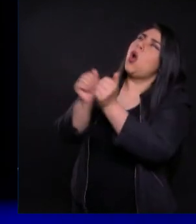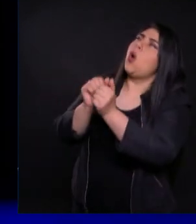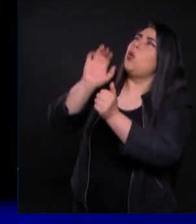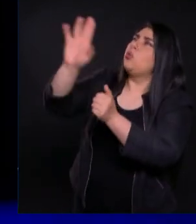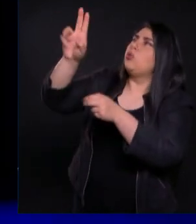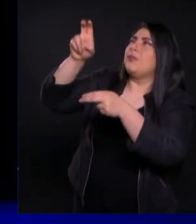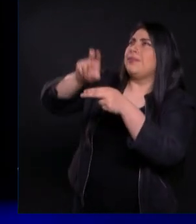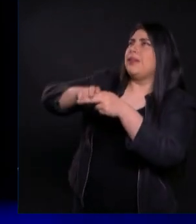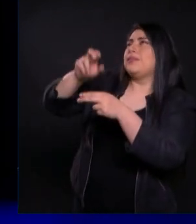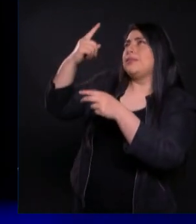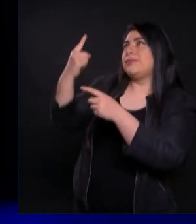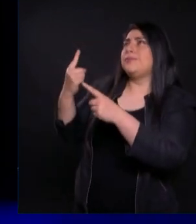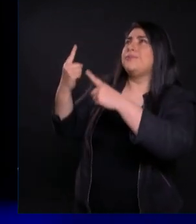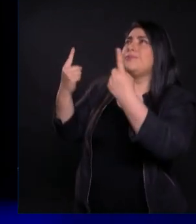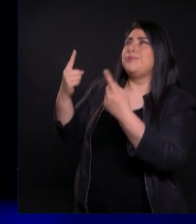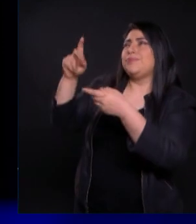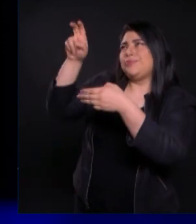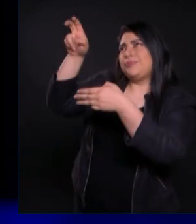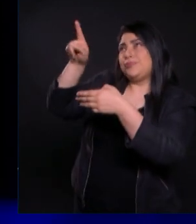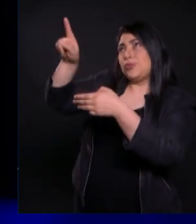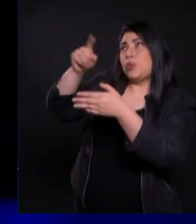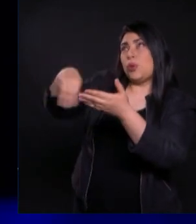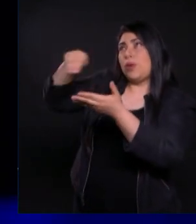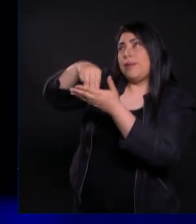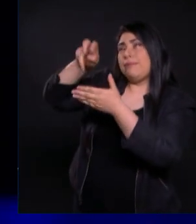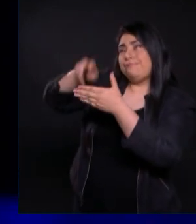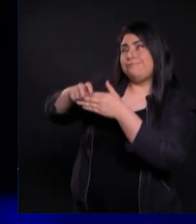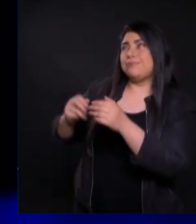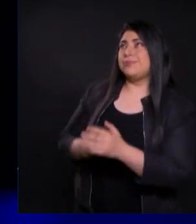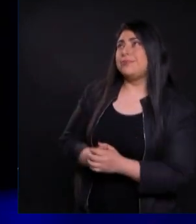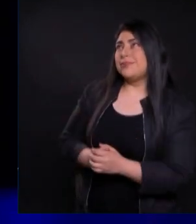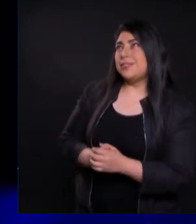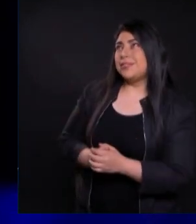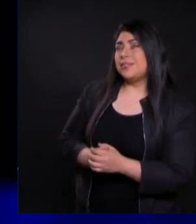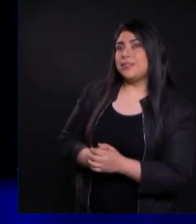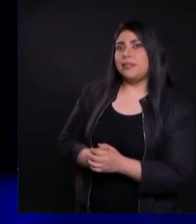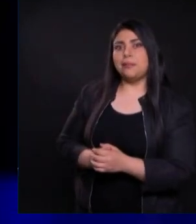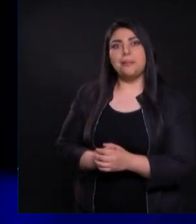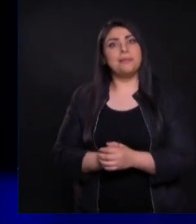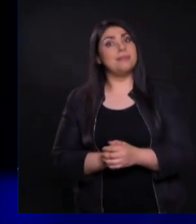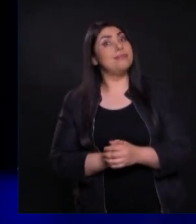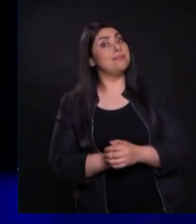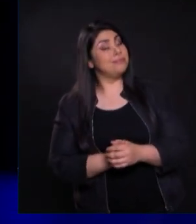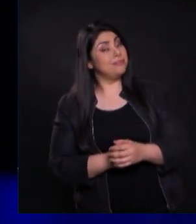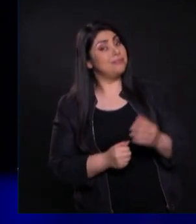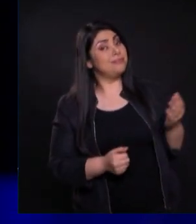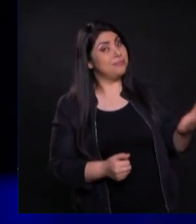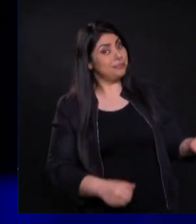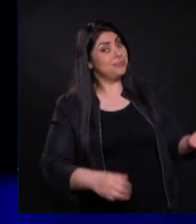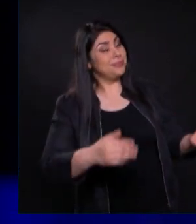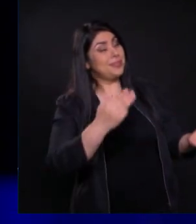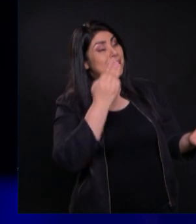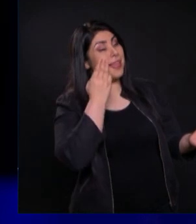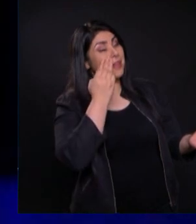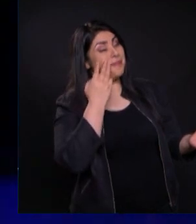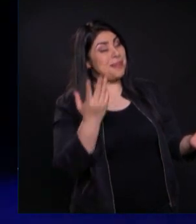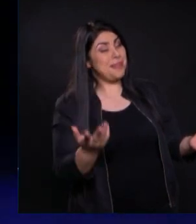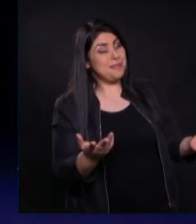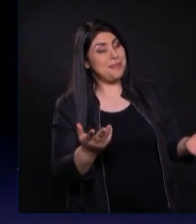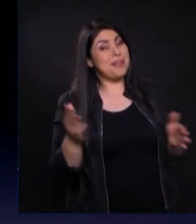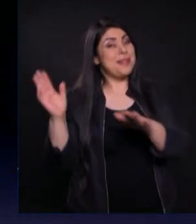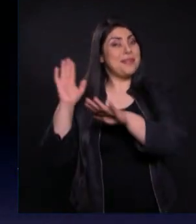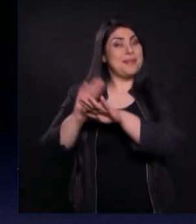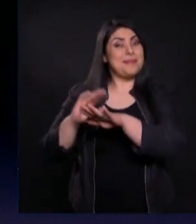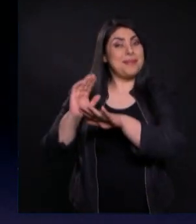y el otro a tu izquierda ¿Qué tal esa petición de esta hermosa madre? Definitivamente las